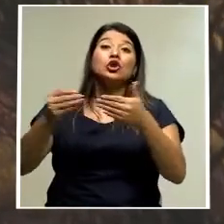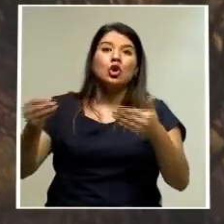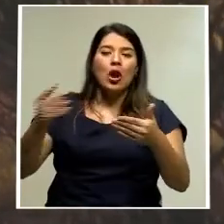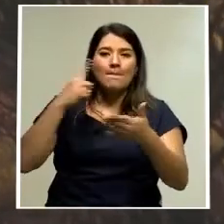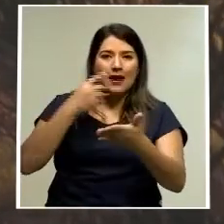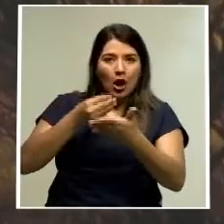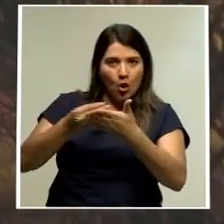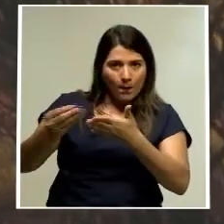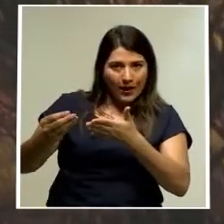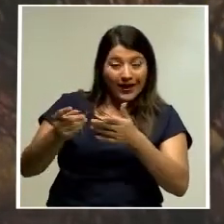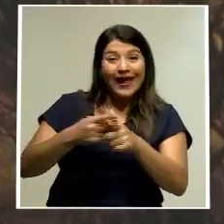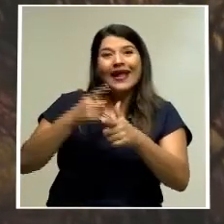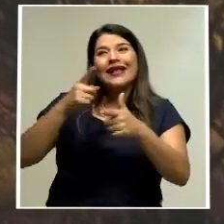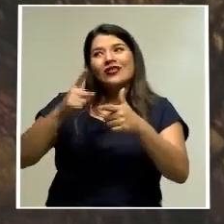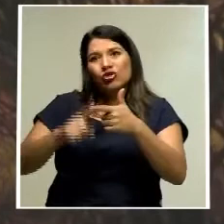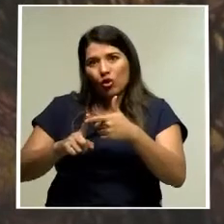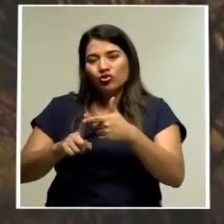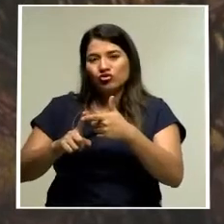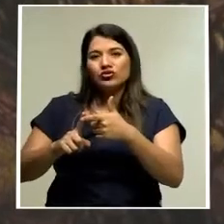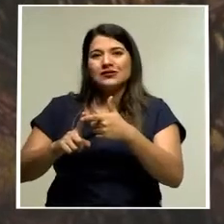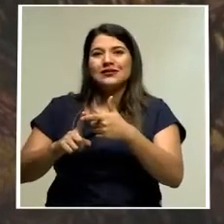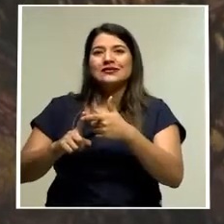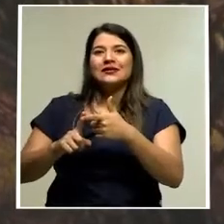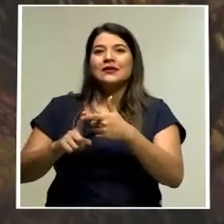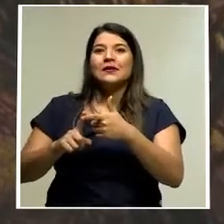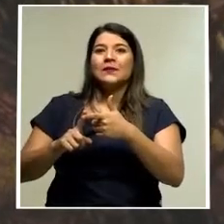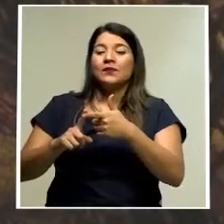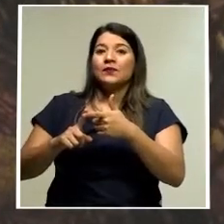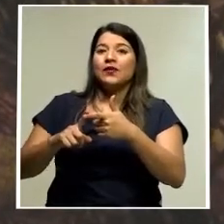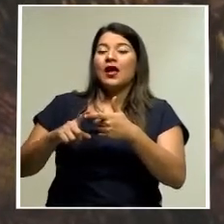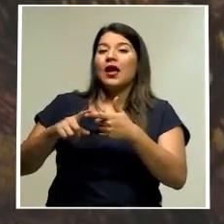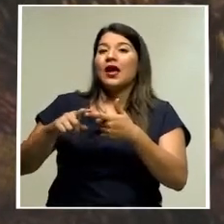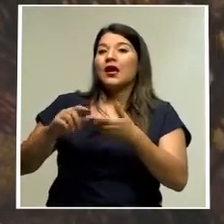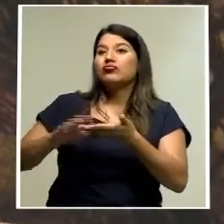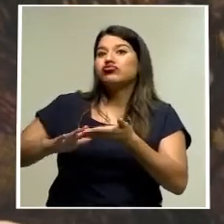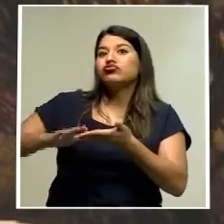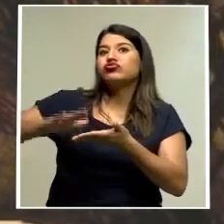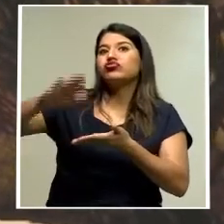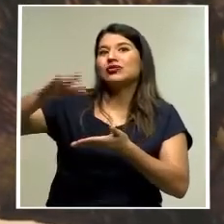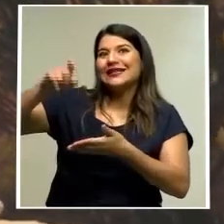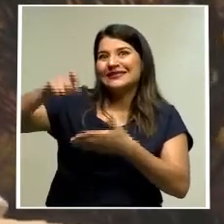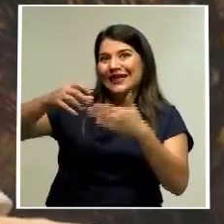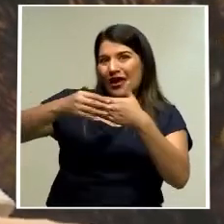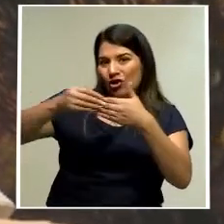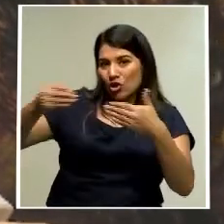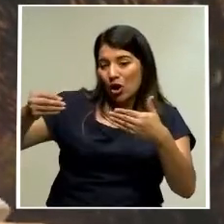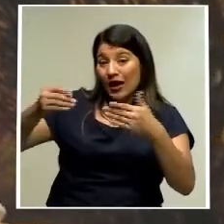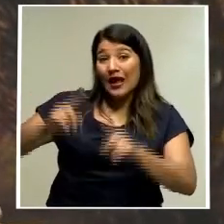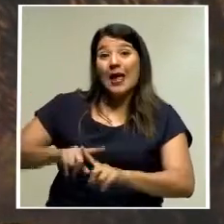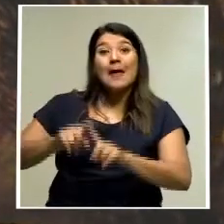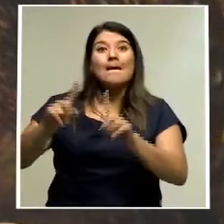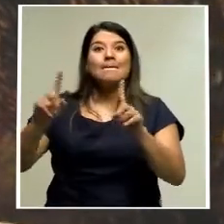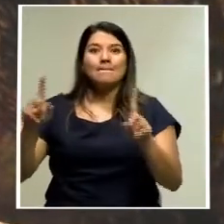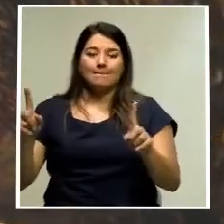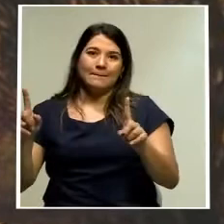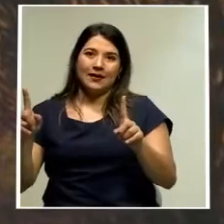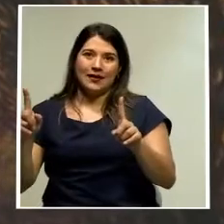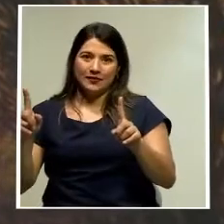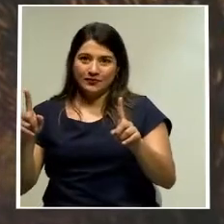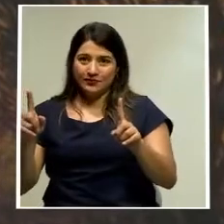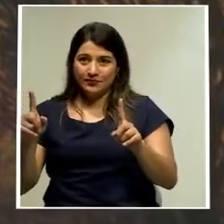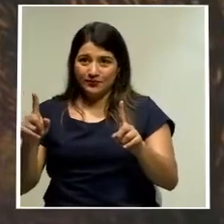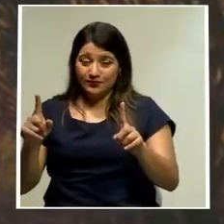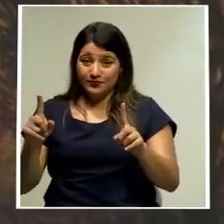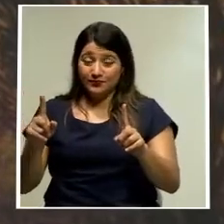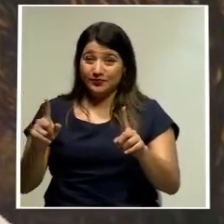aumente la demanda de dólares, mientras que la oferta, como mencionaba, no aumenta. Entonces, eso genera presiones para que el precio siga aumentando. También